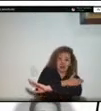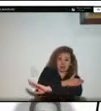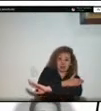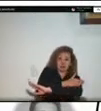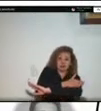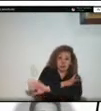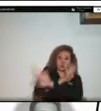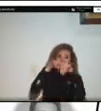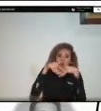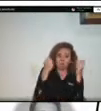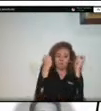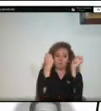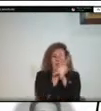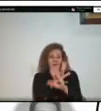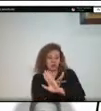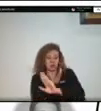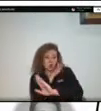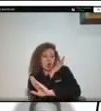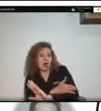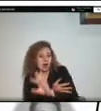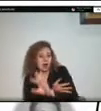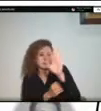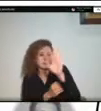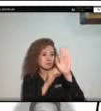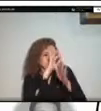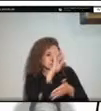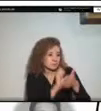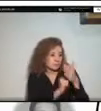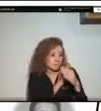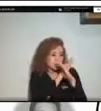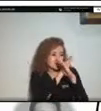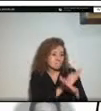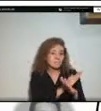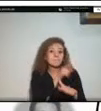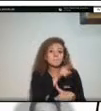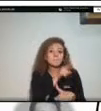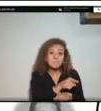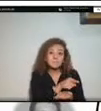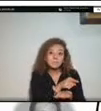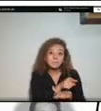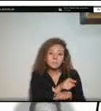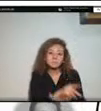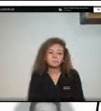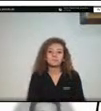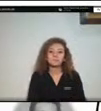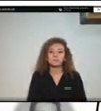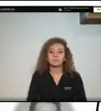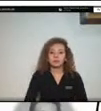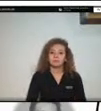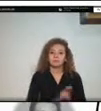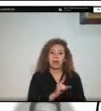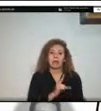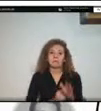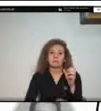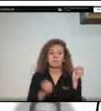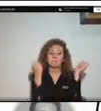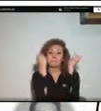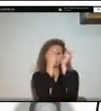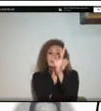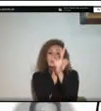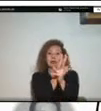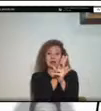riesgo y en la medida en que por supuesto los riesgos se reduzcan pues por lo menos por supuesto se van a ver menos desastres o de